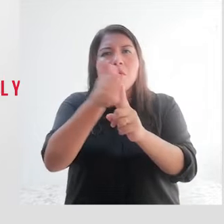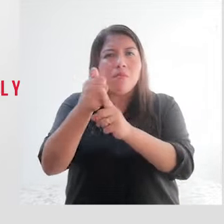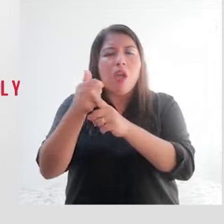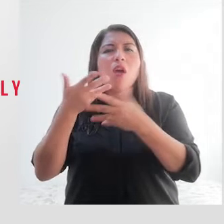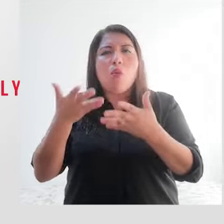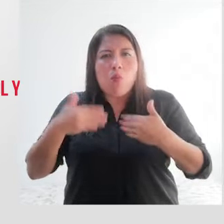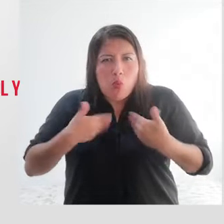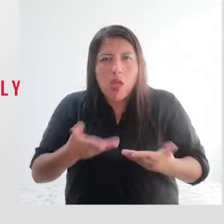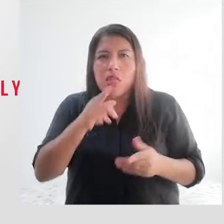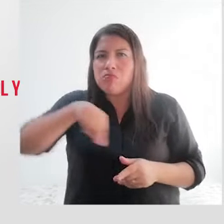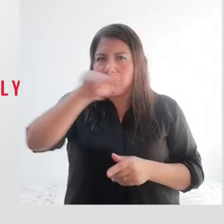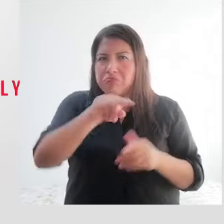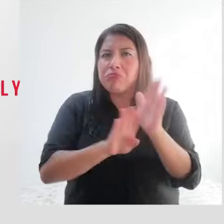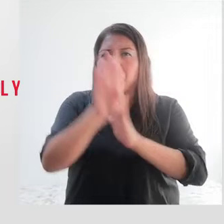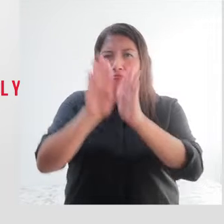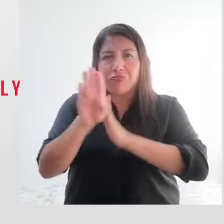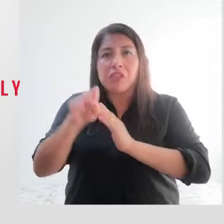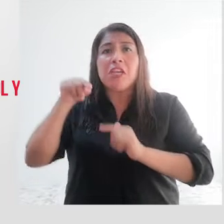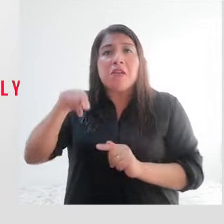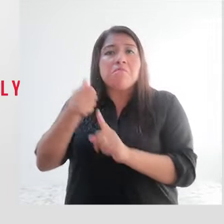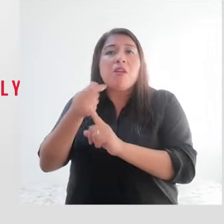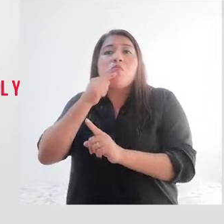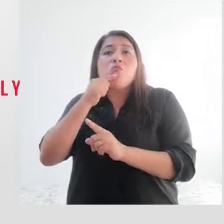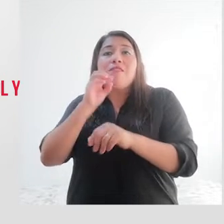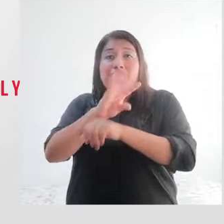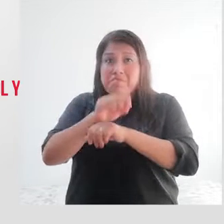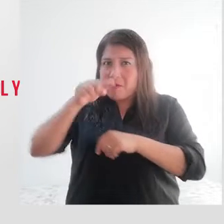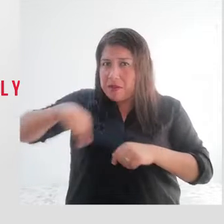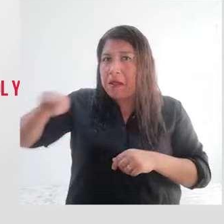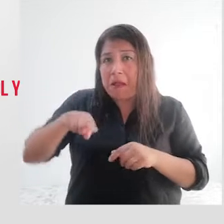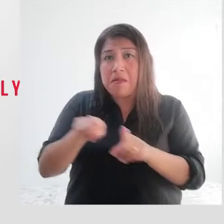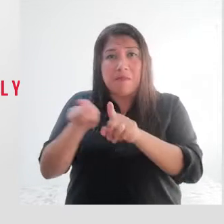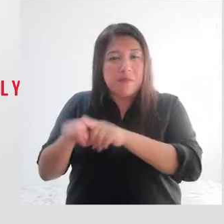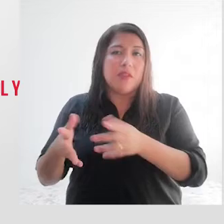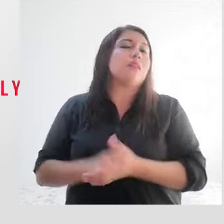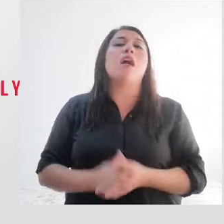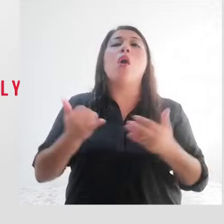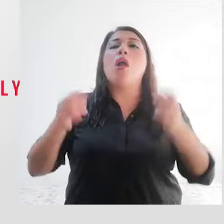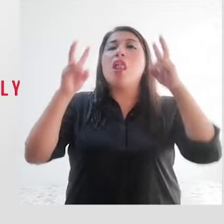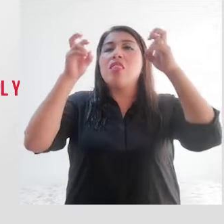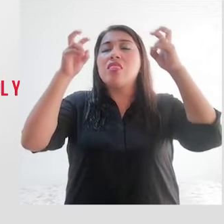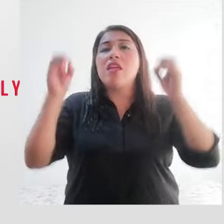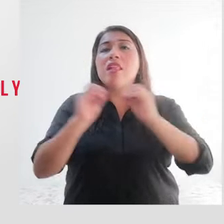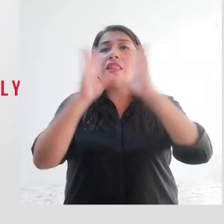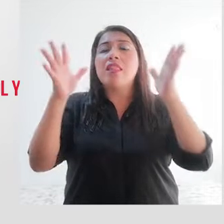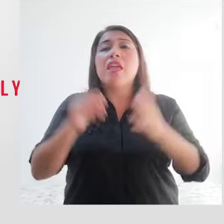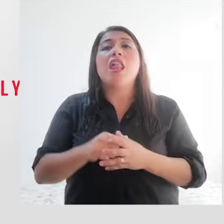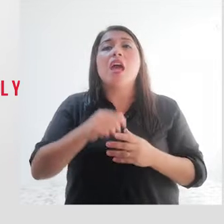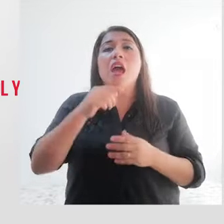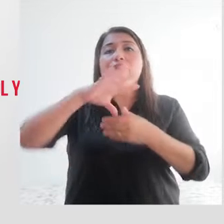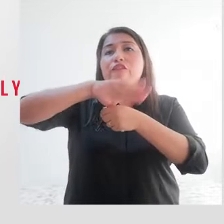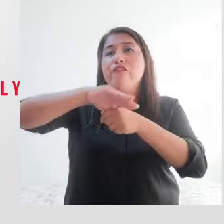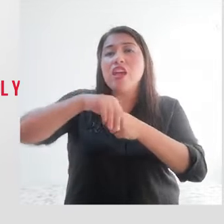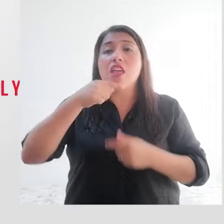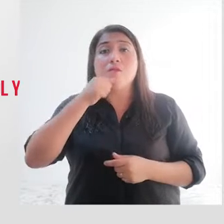por ellas mismas, es decir, por las mismas mujeres. Y en el marco del Internacional de la Mujer se llevará a cabo la Feria